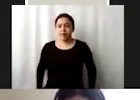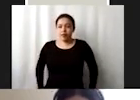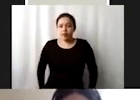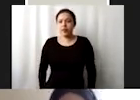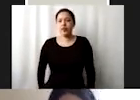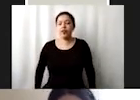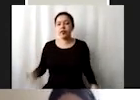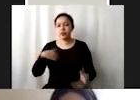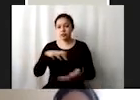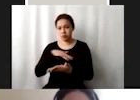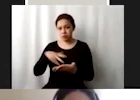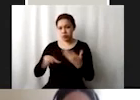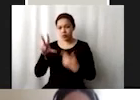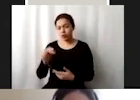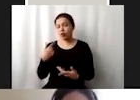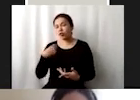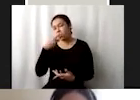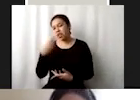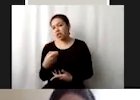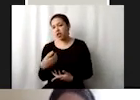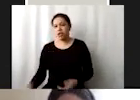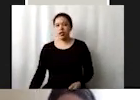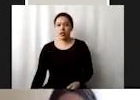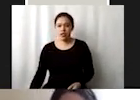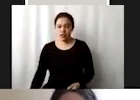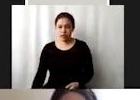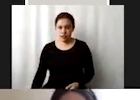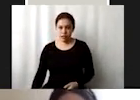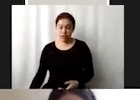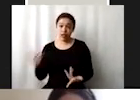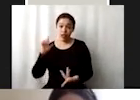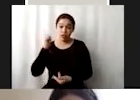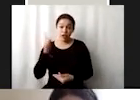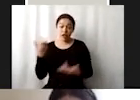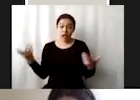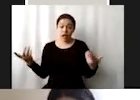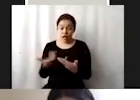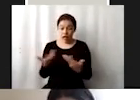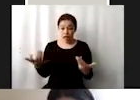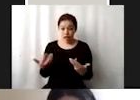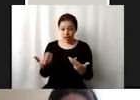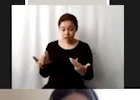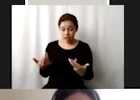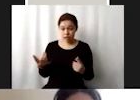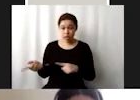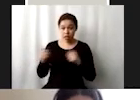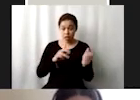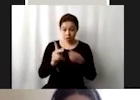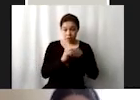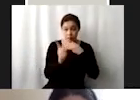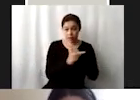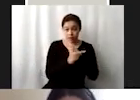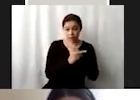a leerlas todas más que nada más decirles que lo que se espera que hagan tanto los países como quienes